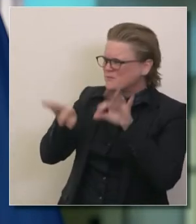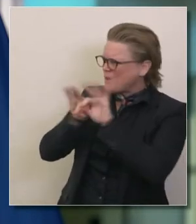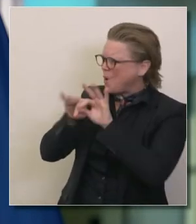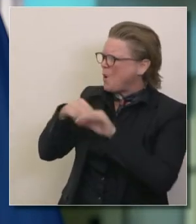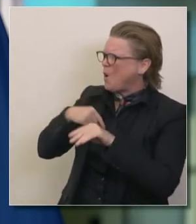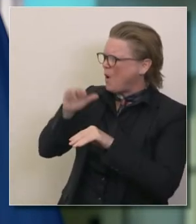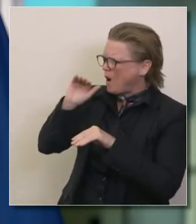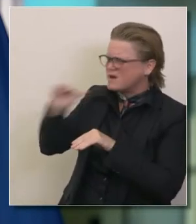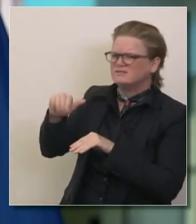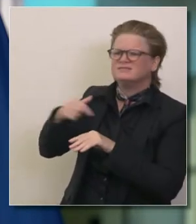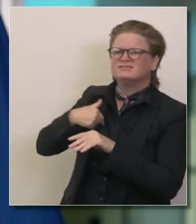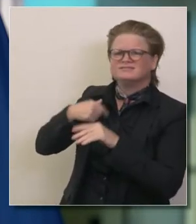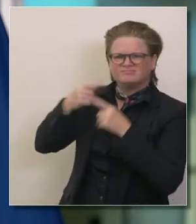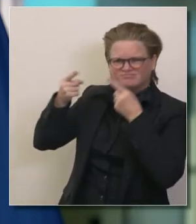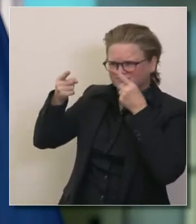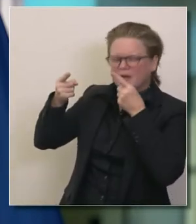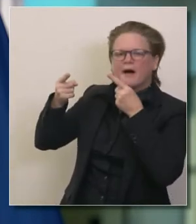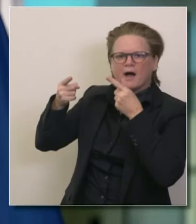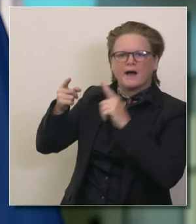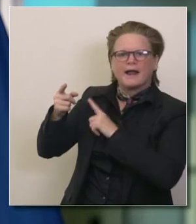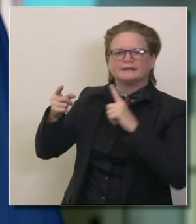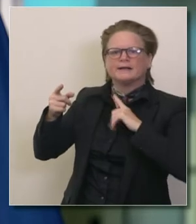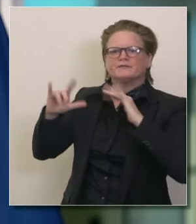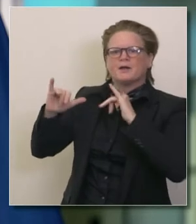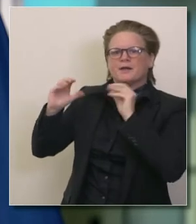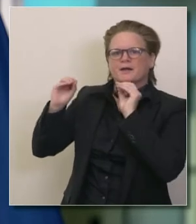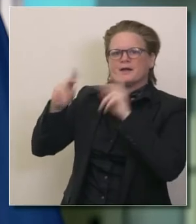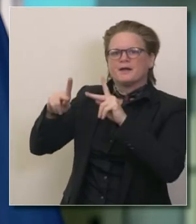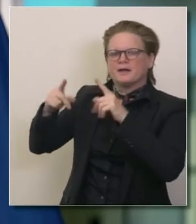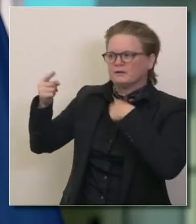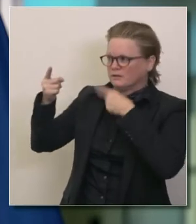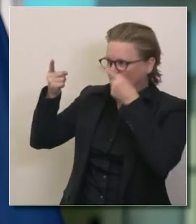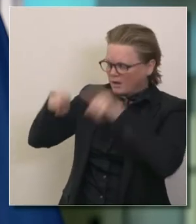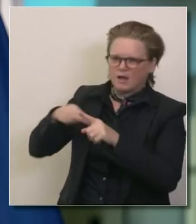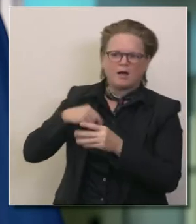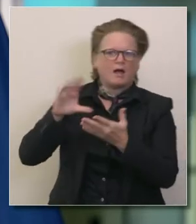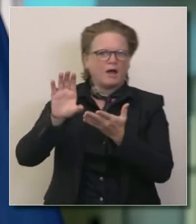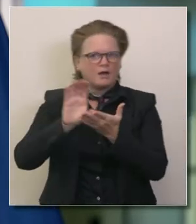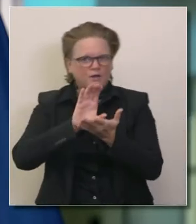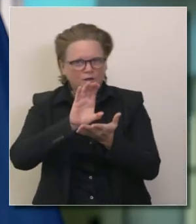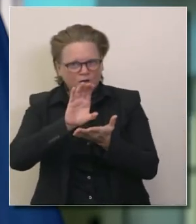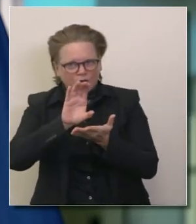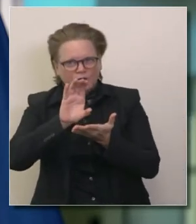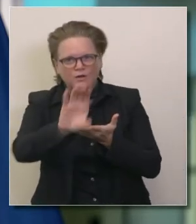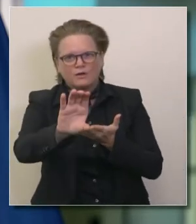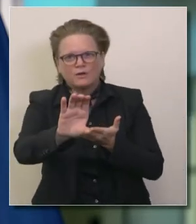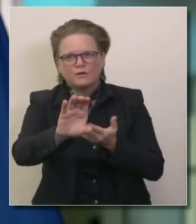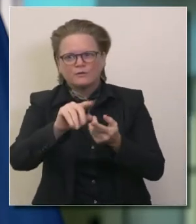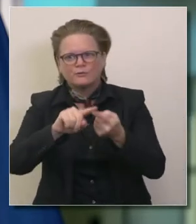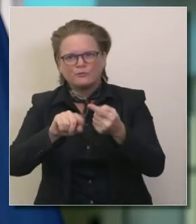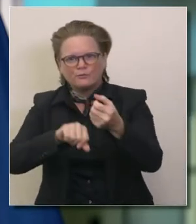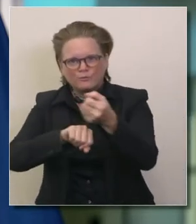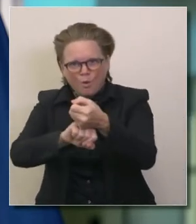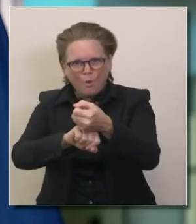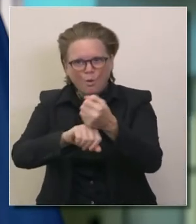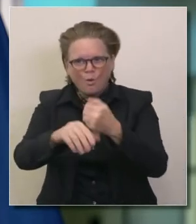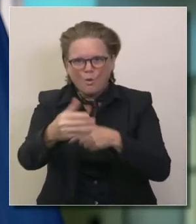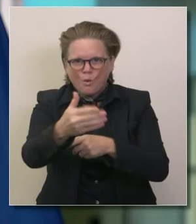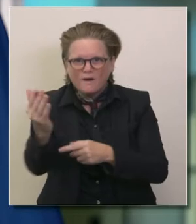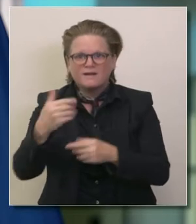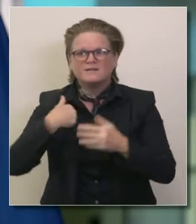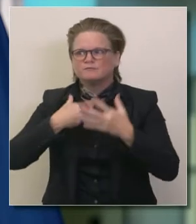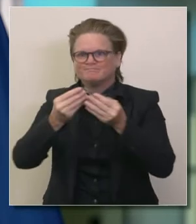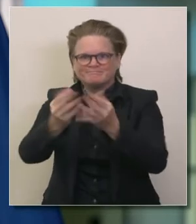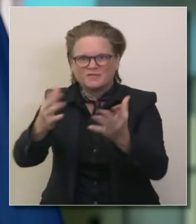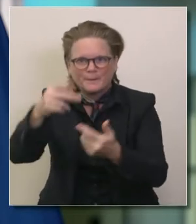y pudimos trabajar con la legislatura para conseguir lo que queríamos proporcionamos dos meses de equipo de protección